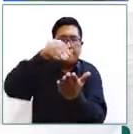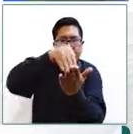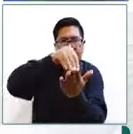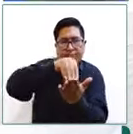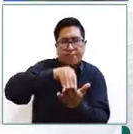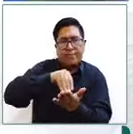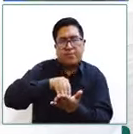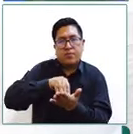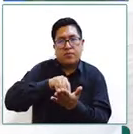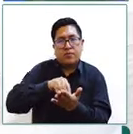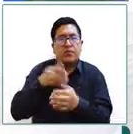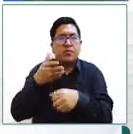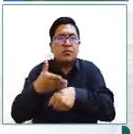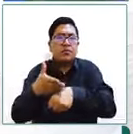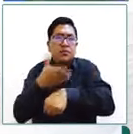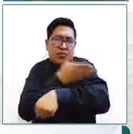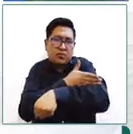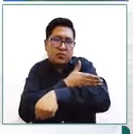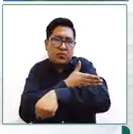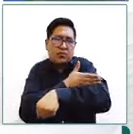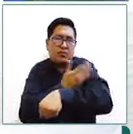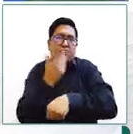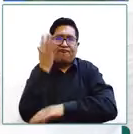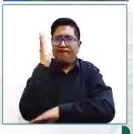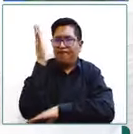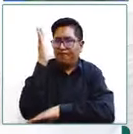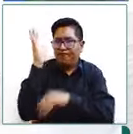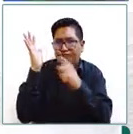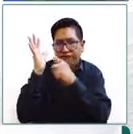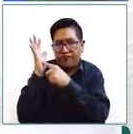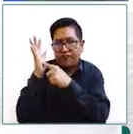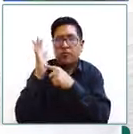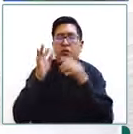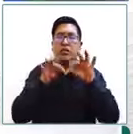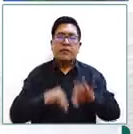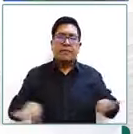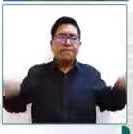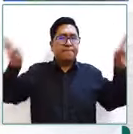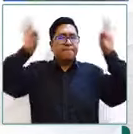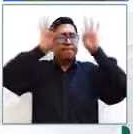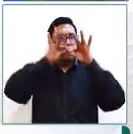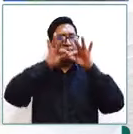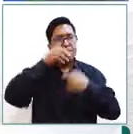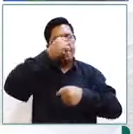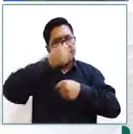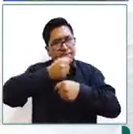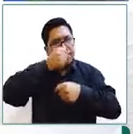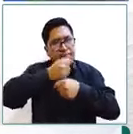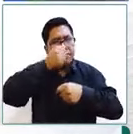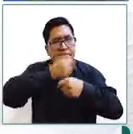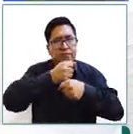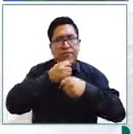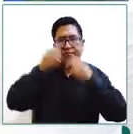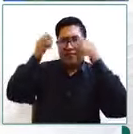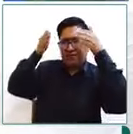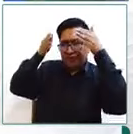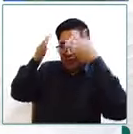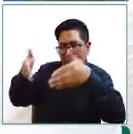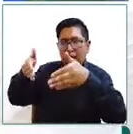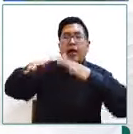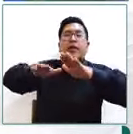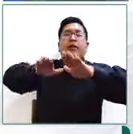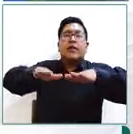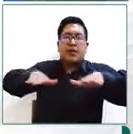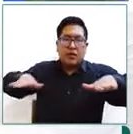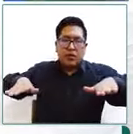como indicaba hace un momento, es importante la labor que se realice con las niñas, niños y adolescentes y con sus familias desde